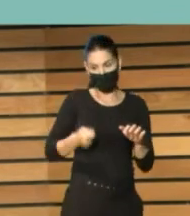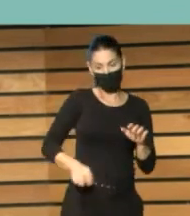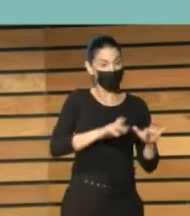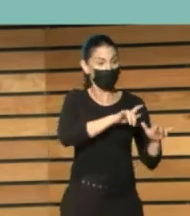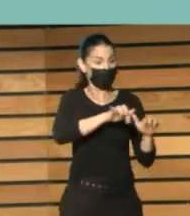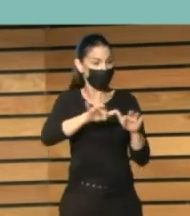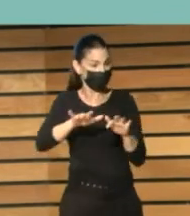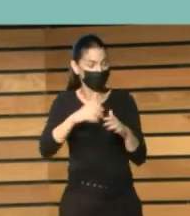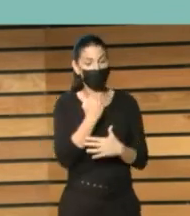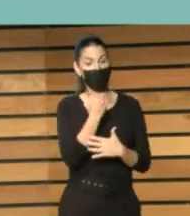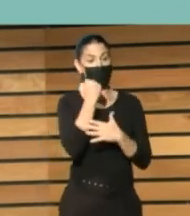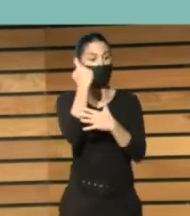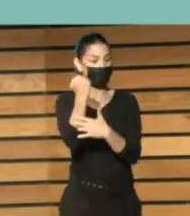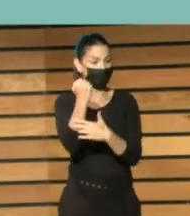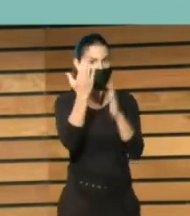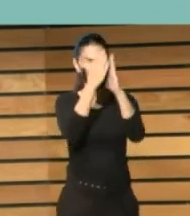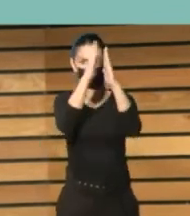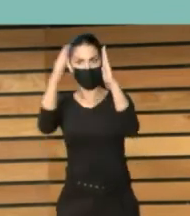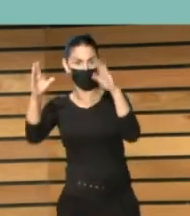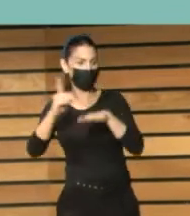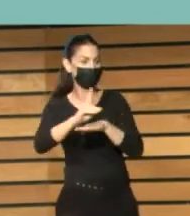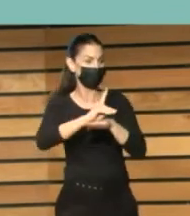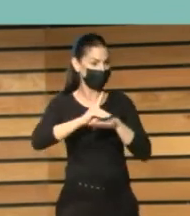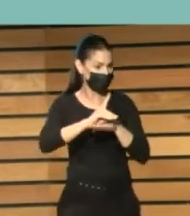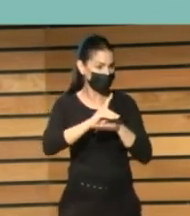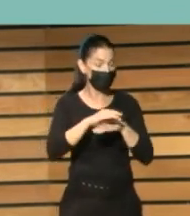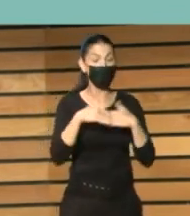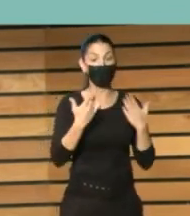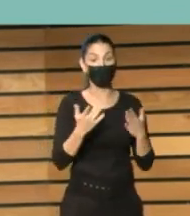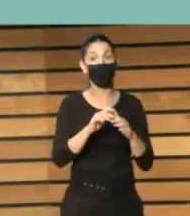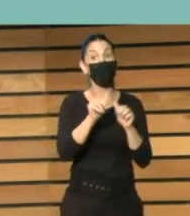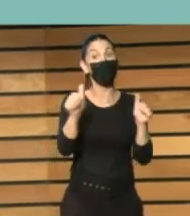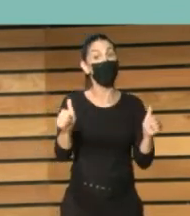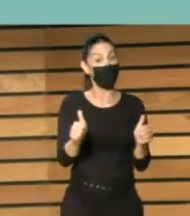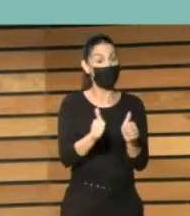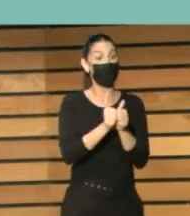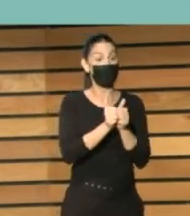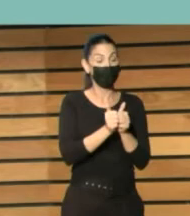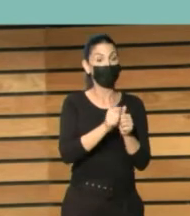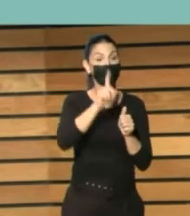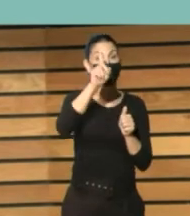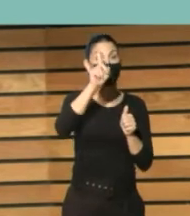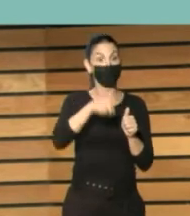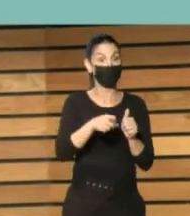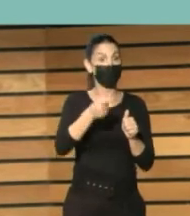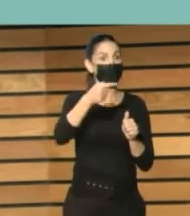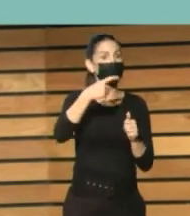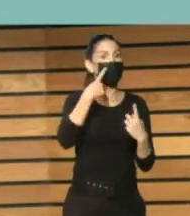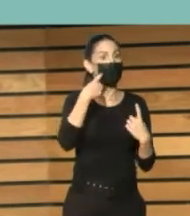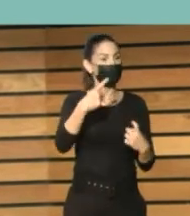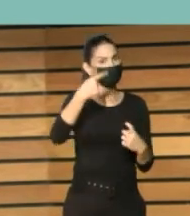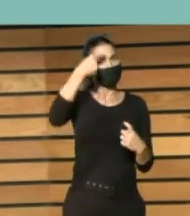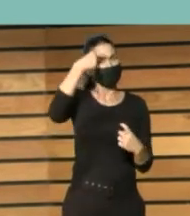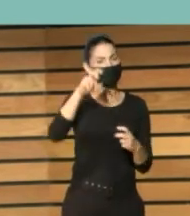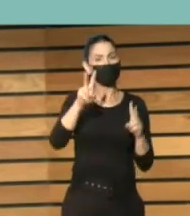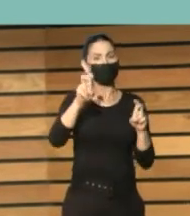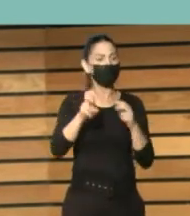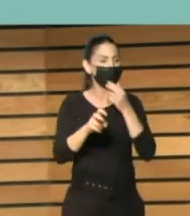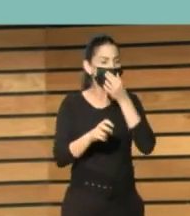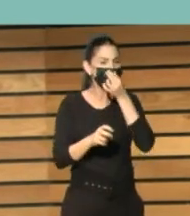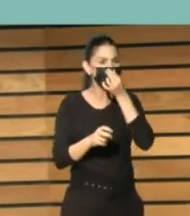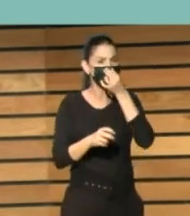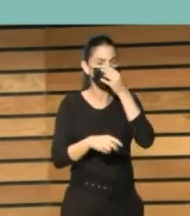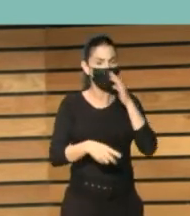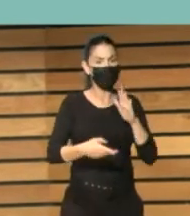digital. Pero al mismo tiempo, el informático tiene que conocer lo que es un registro MARC, tiene que conocer cómo funciona la